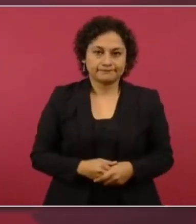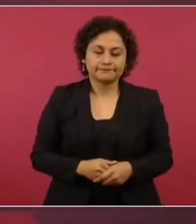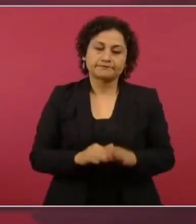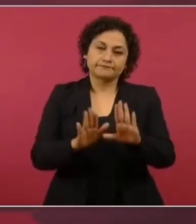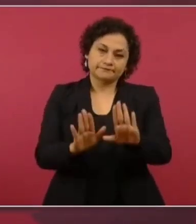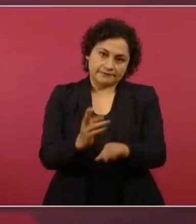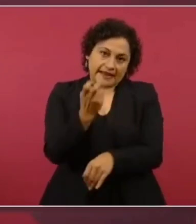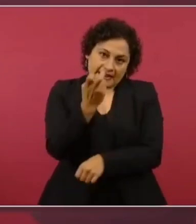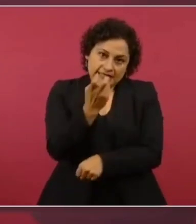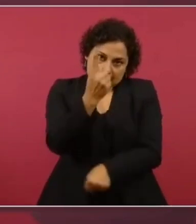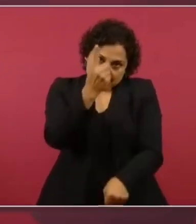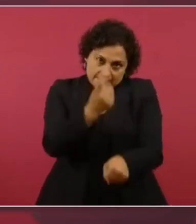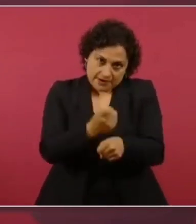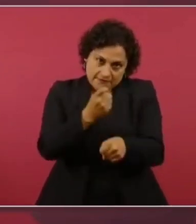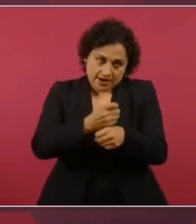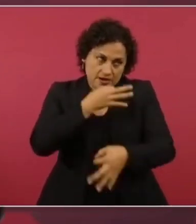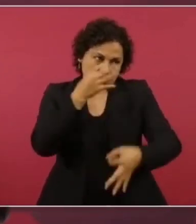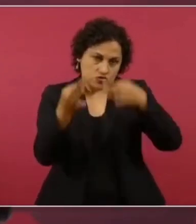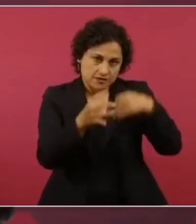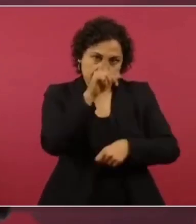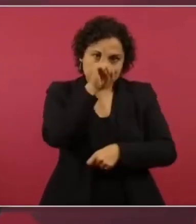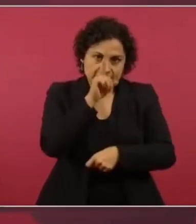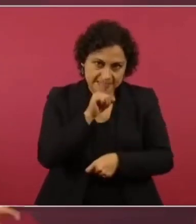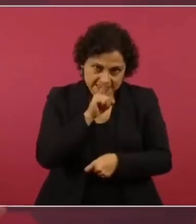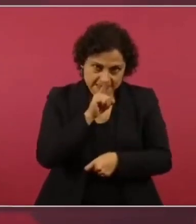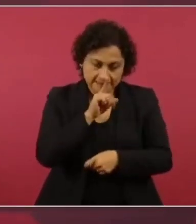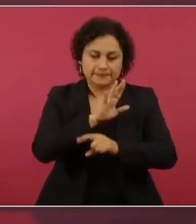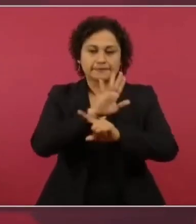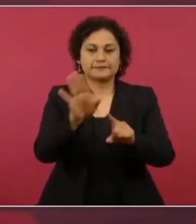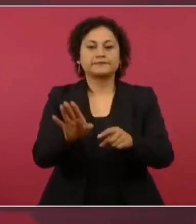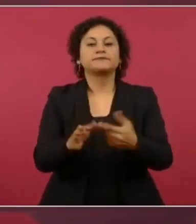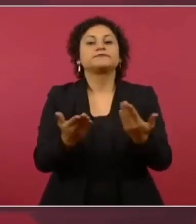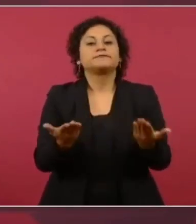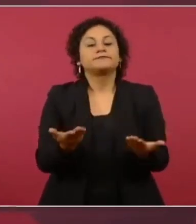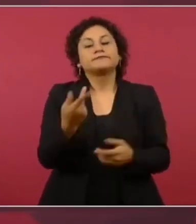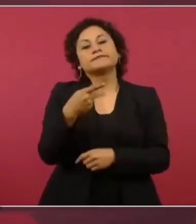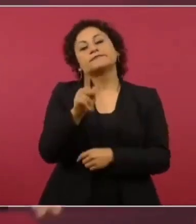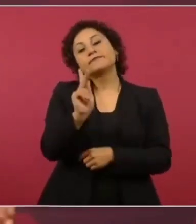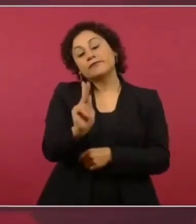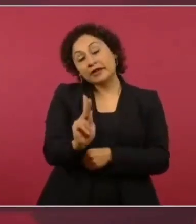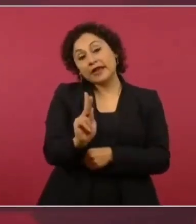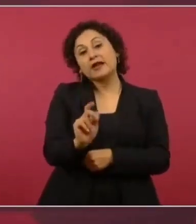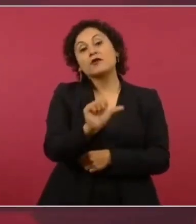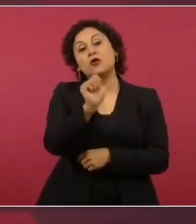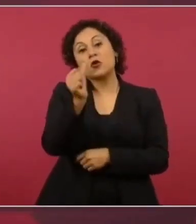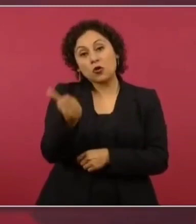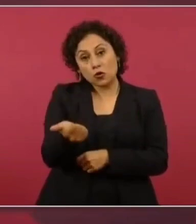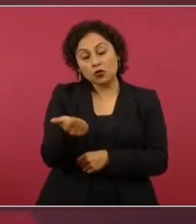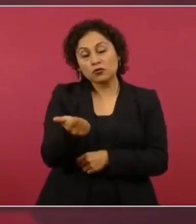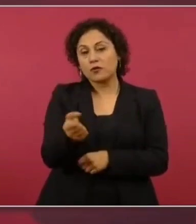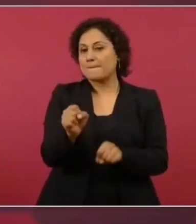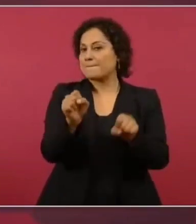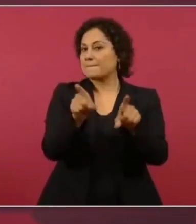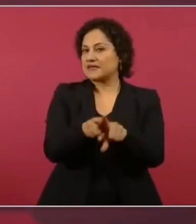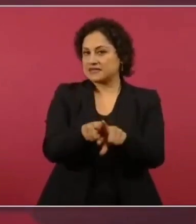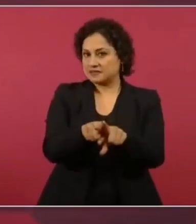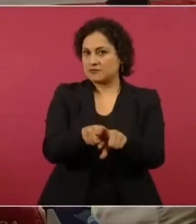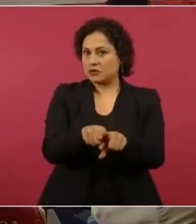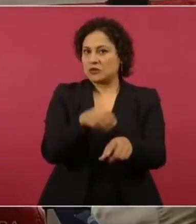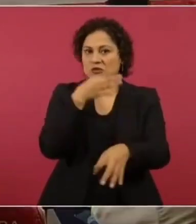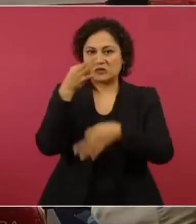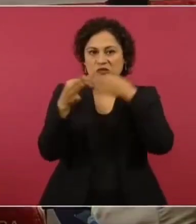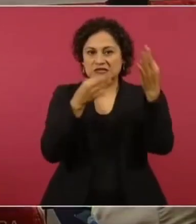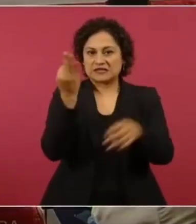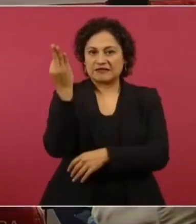primera mentira, pero tenemos algo que es falso, pero queda